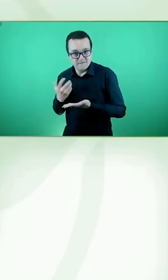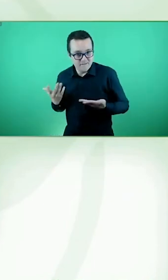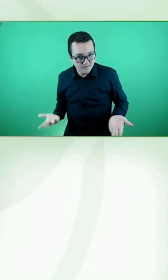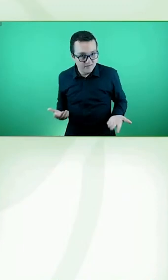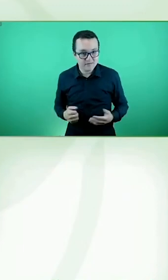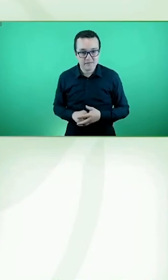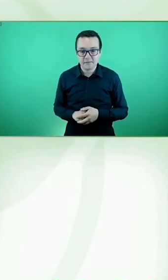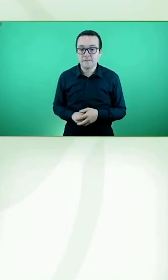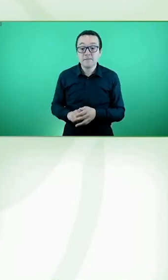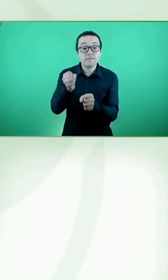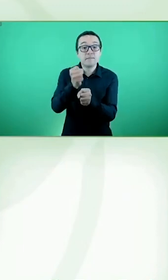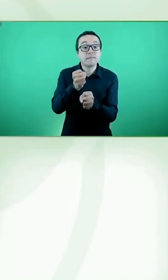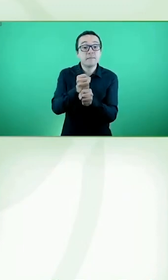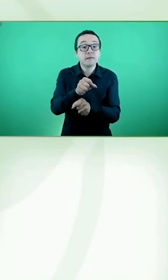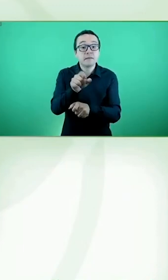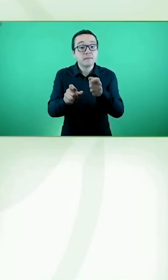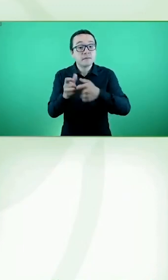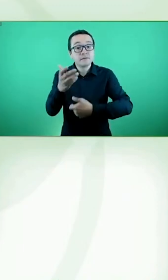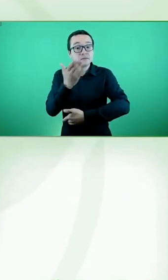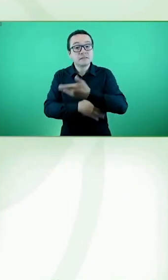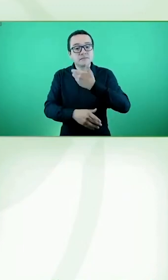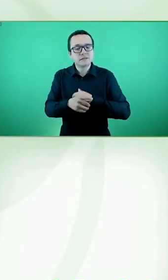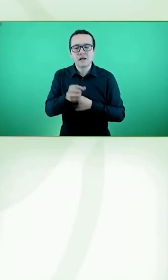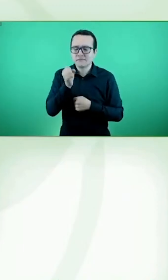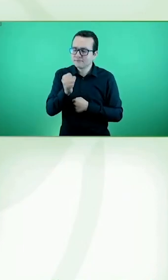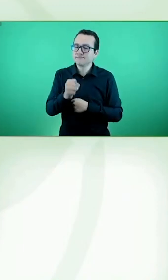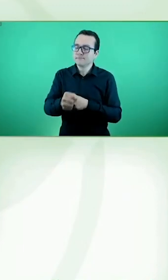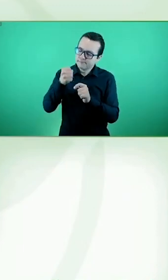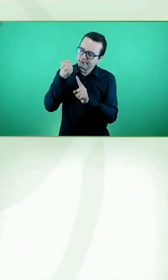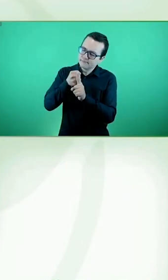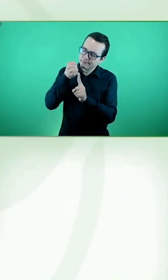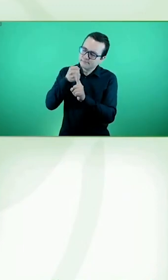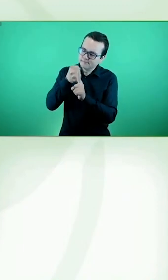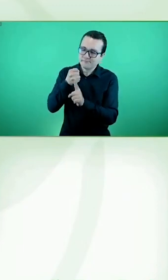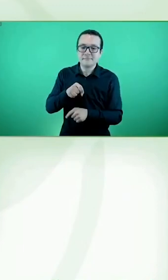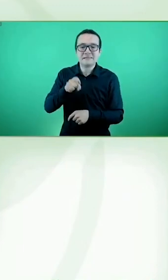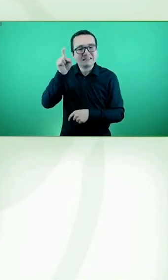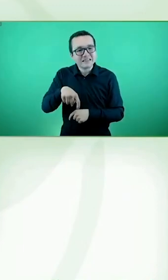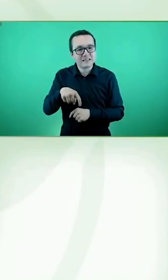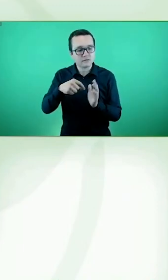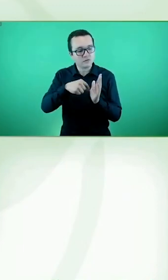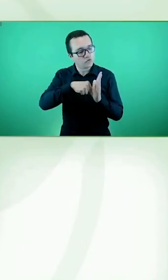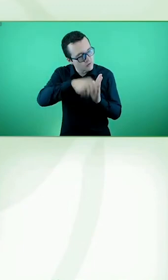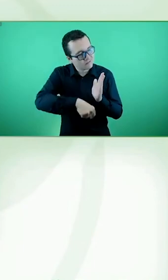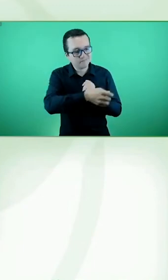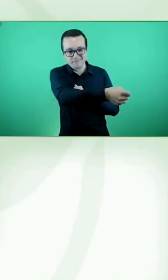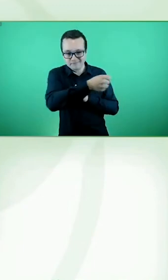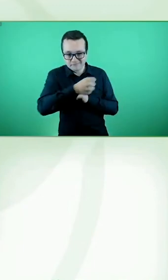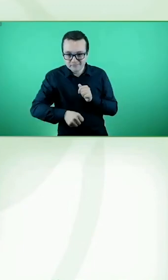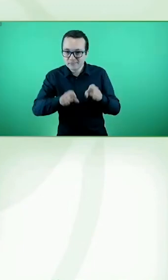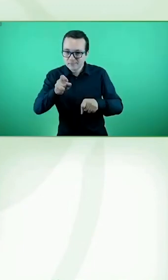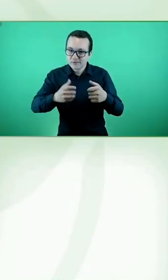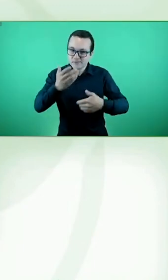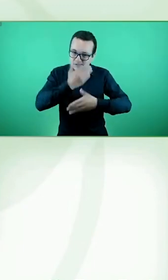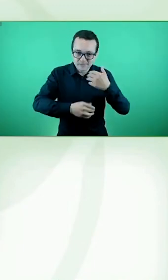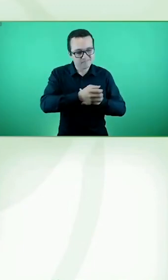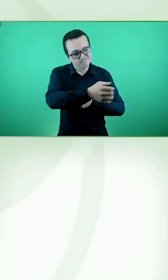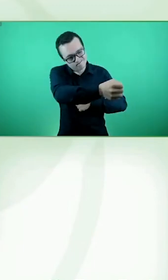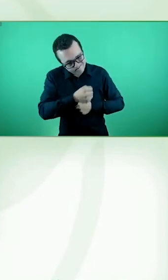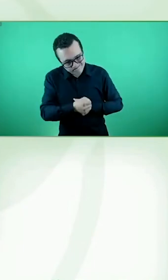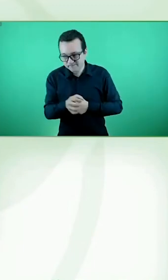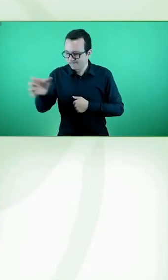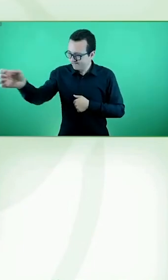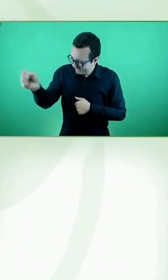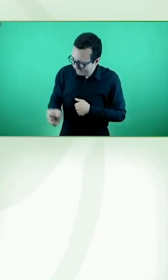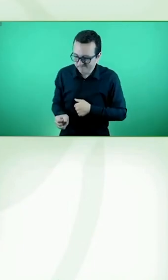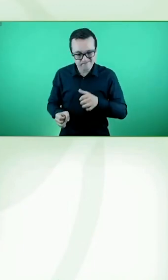discapacidad hacemos mucho énfasis en que hay que contratar personas con discapacidad porque si las empresas se dirigen a un público a un